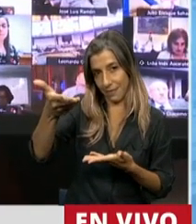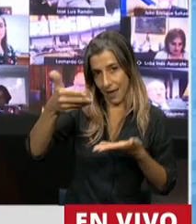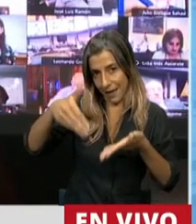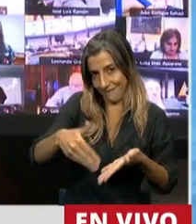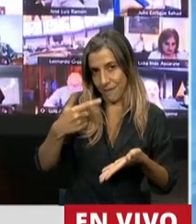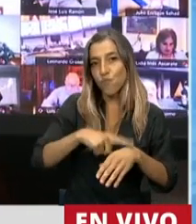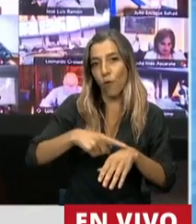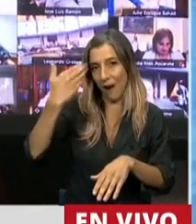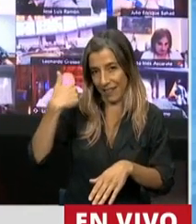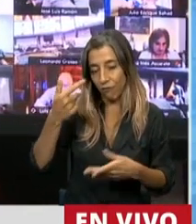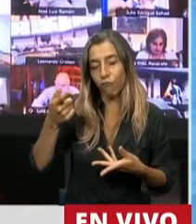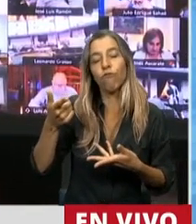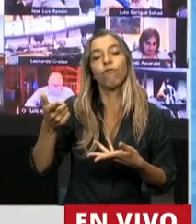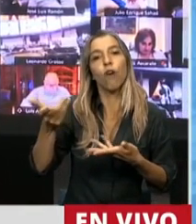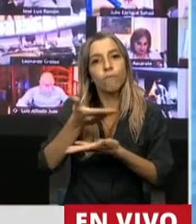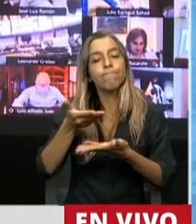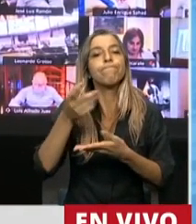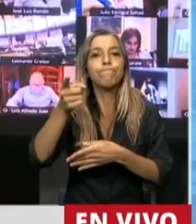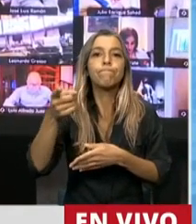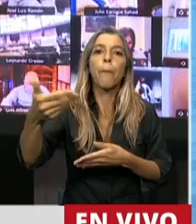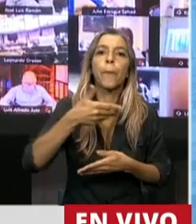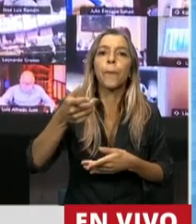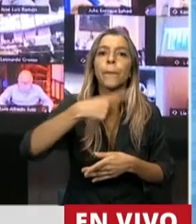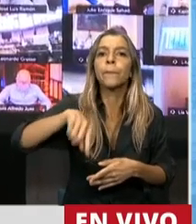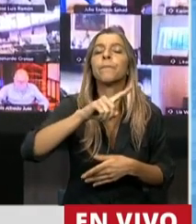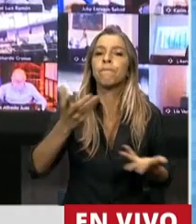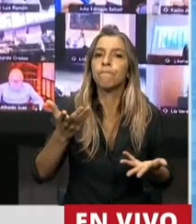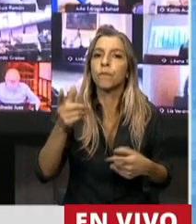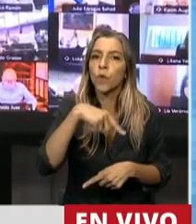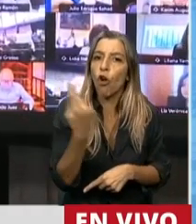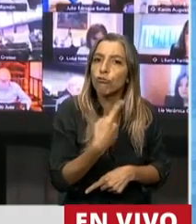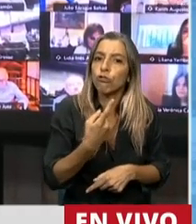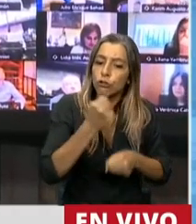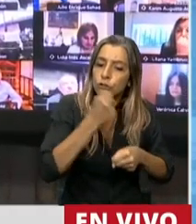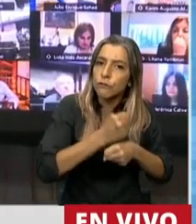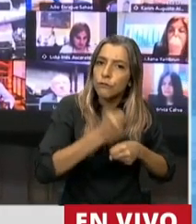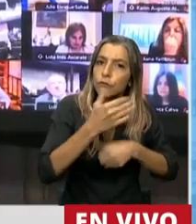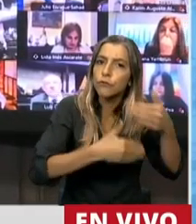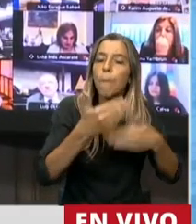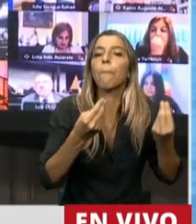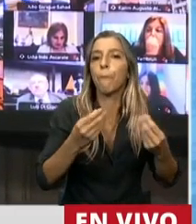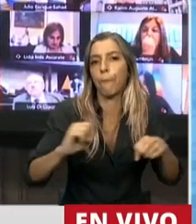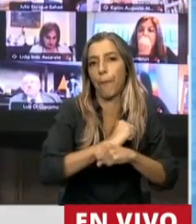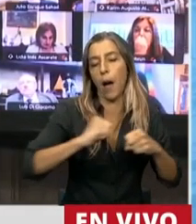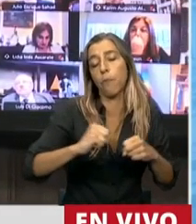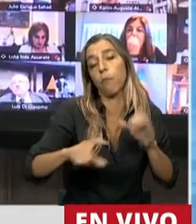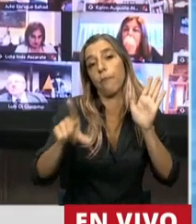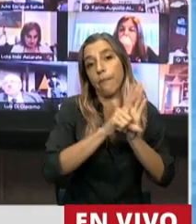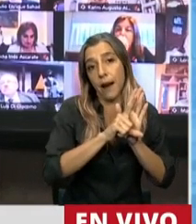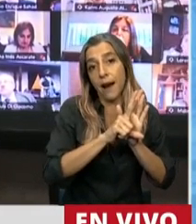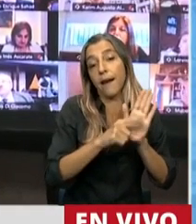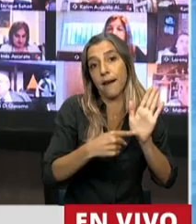fue pedirnos las gestiones para que la Cámara de Diputados terminara en sancionar ley